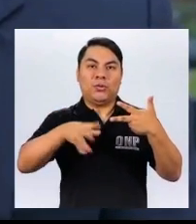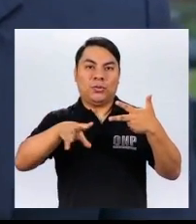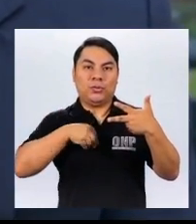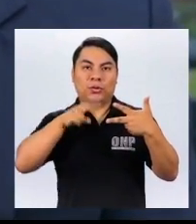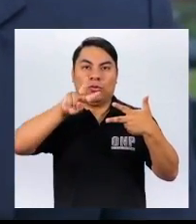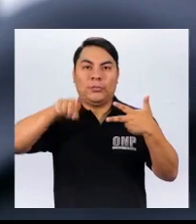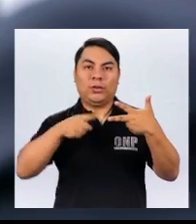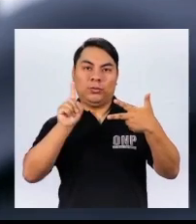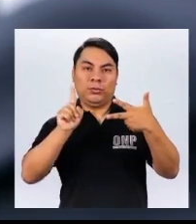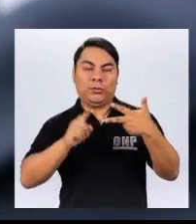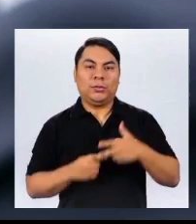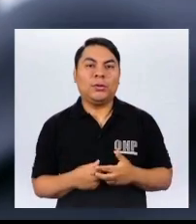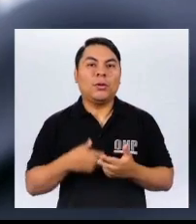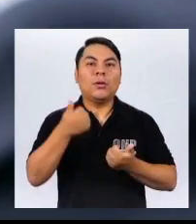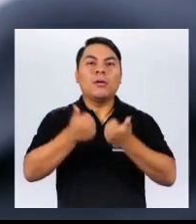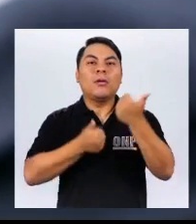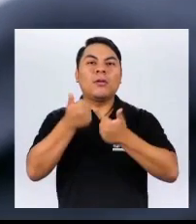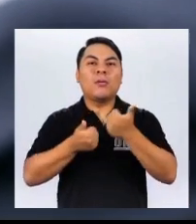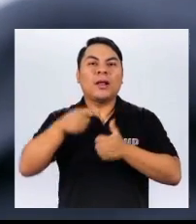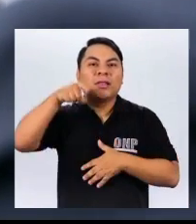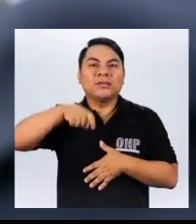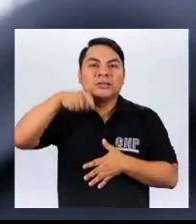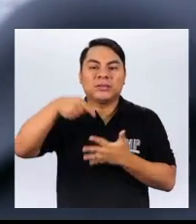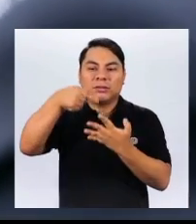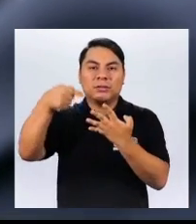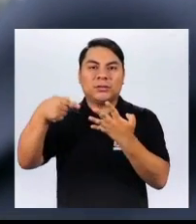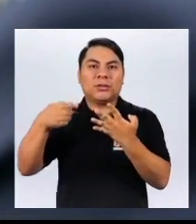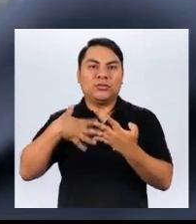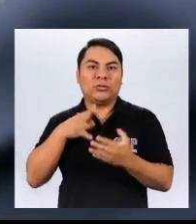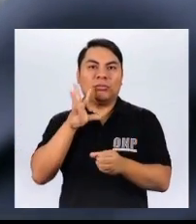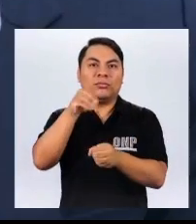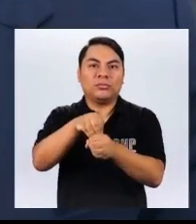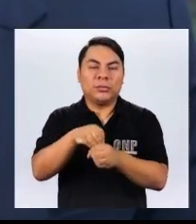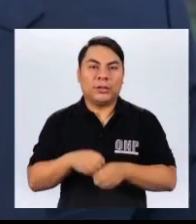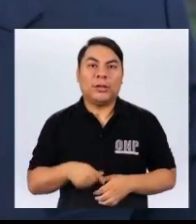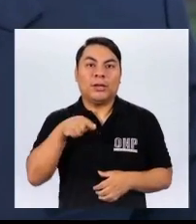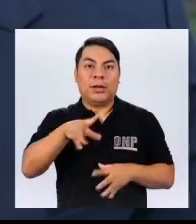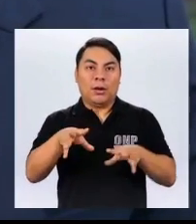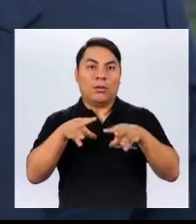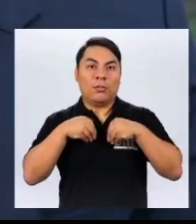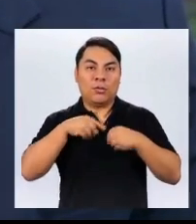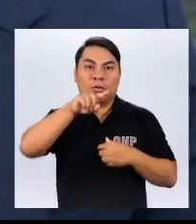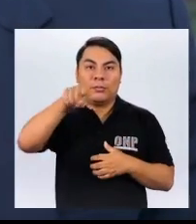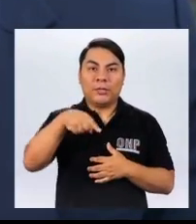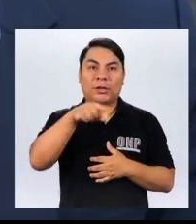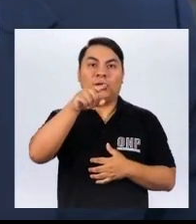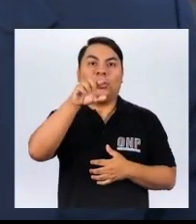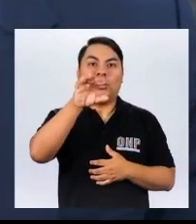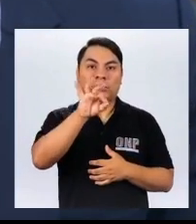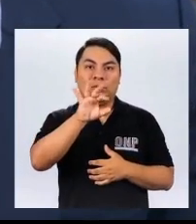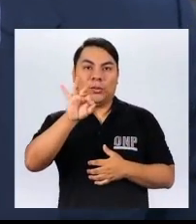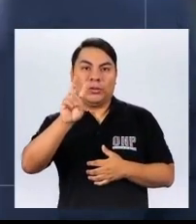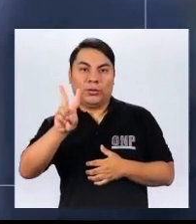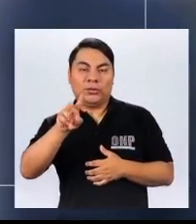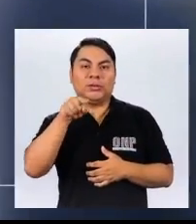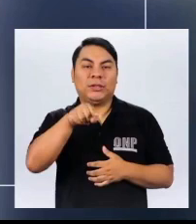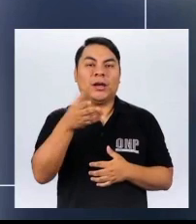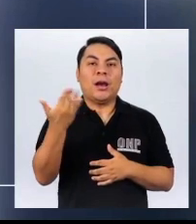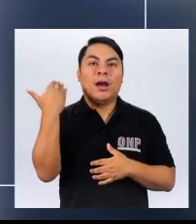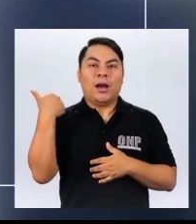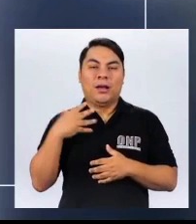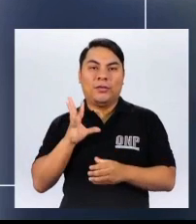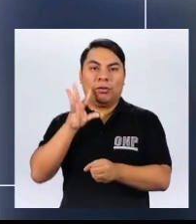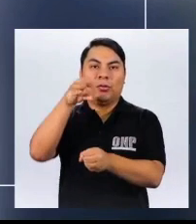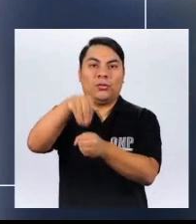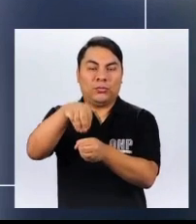reconocimiento 2001 ¿Cuáles son los requisitos para aplicar a cada tipo de bono? Para el bono de reconocimiento 1992 haber estado